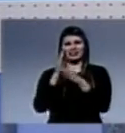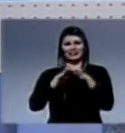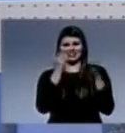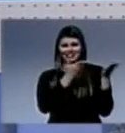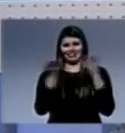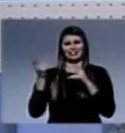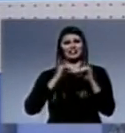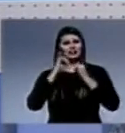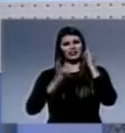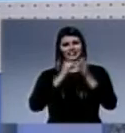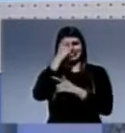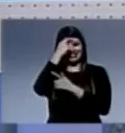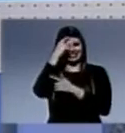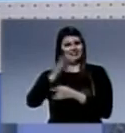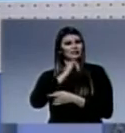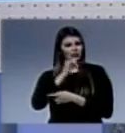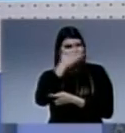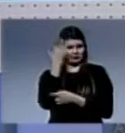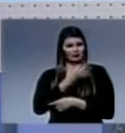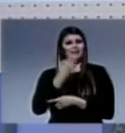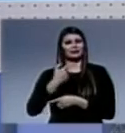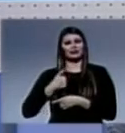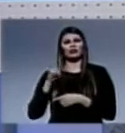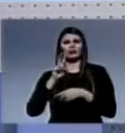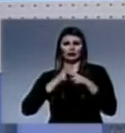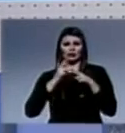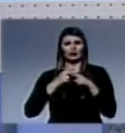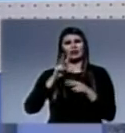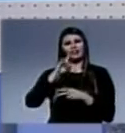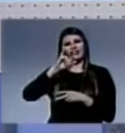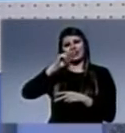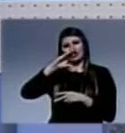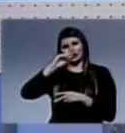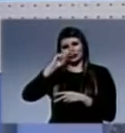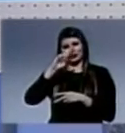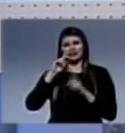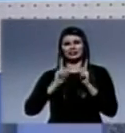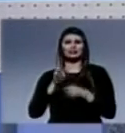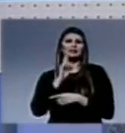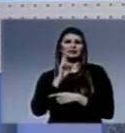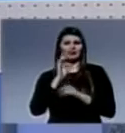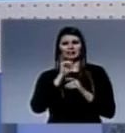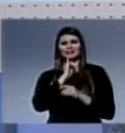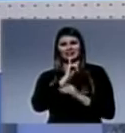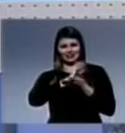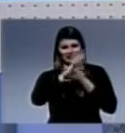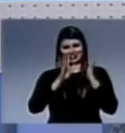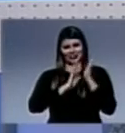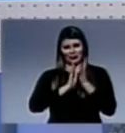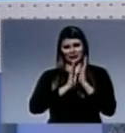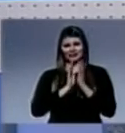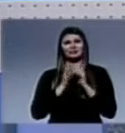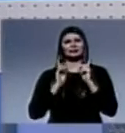Noticiero Cristiano, donde está la noticia viva. Les saluda María Victoria Flores y en Lengua de Señas me acompaña, como siempre, Ruth